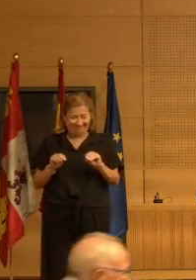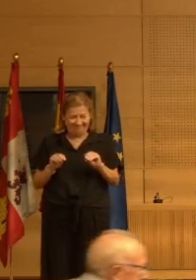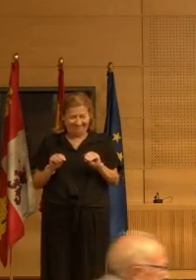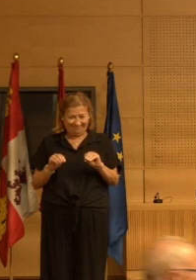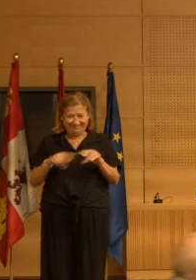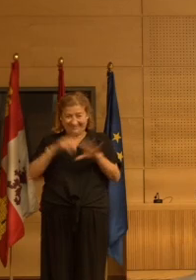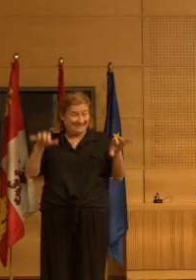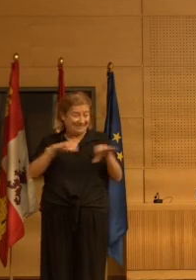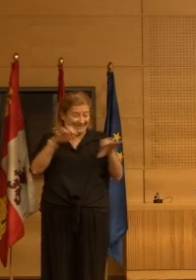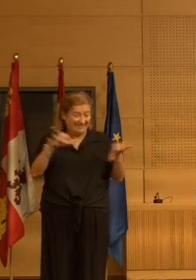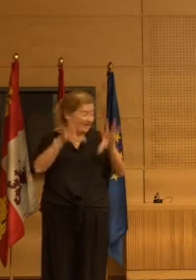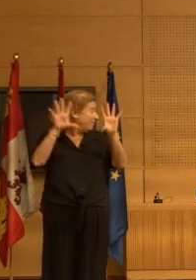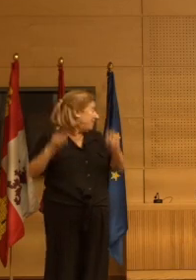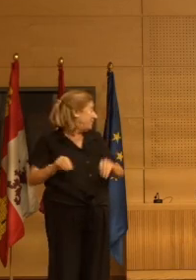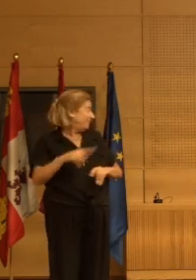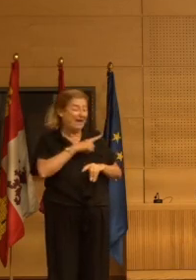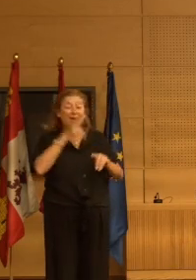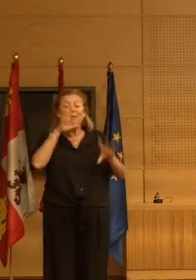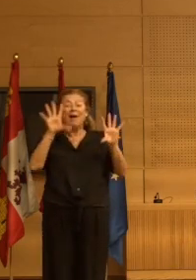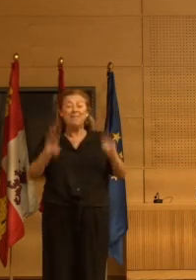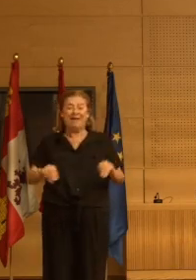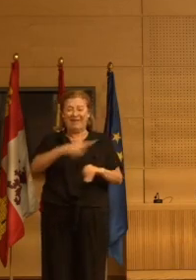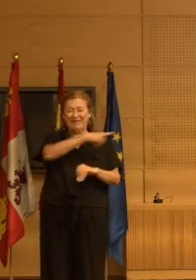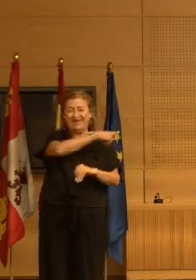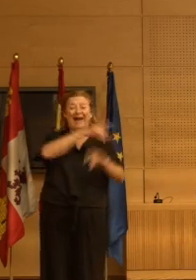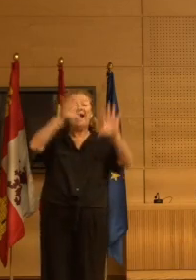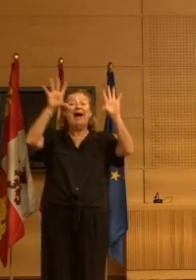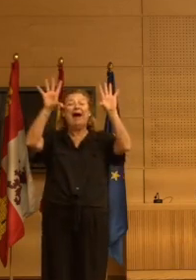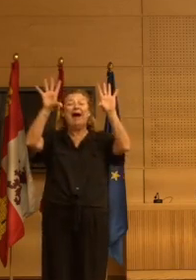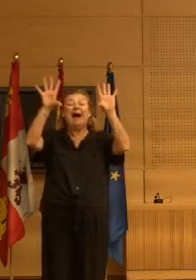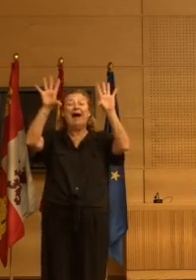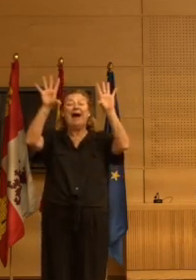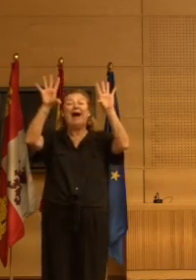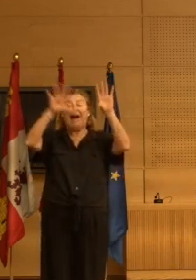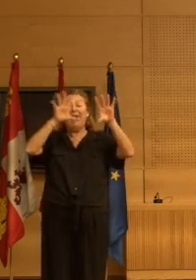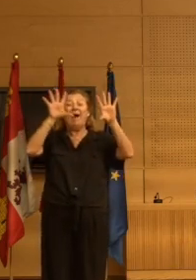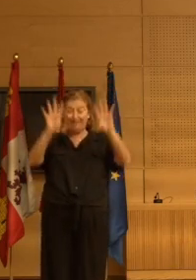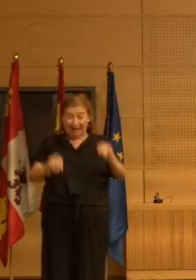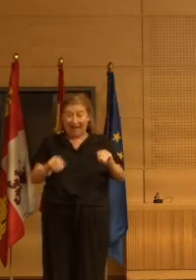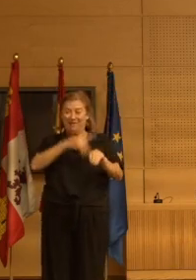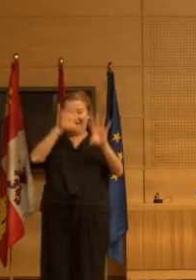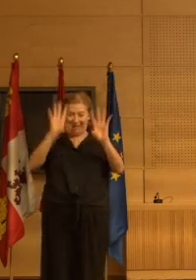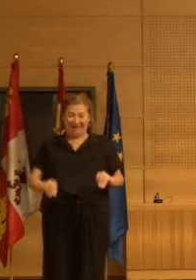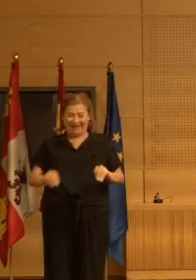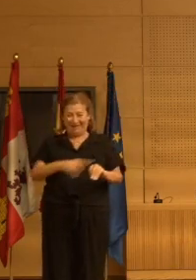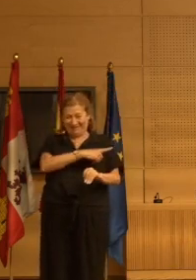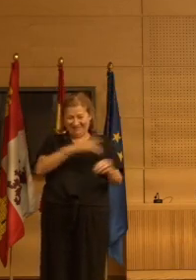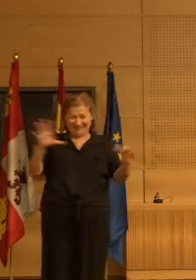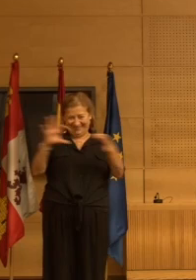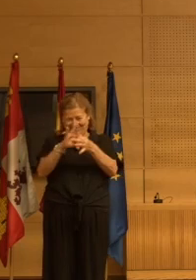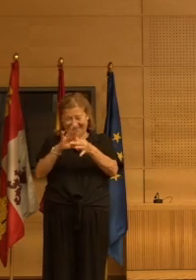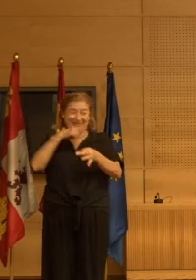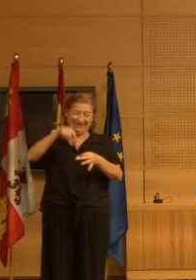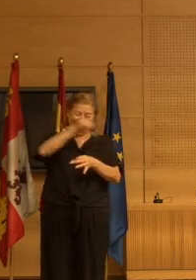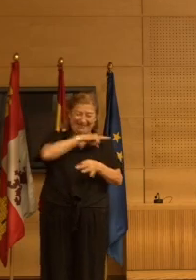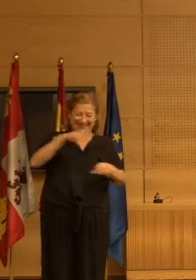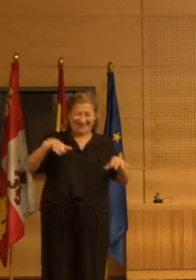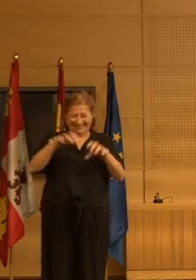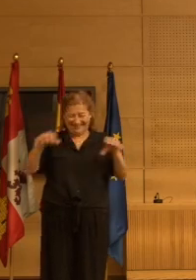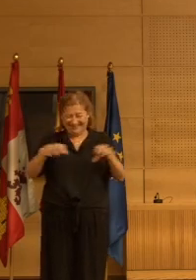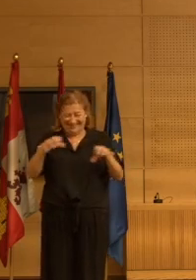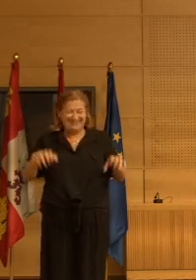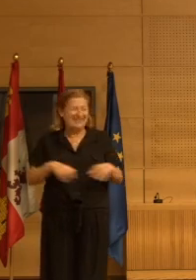Pues bien, está claro que tenemos que intentar ver un poco dentro de este